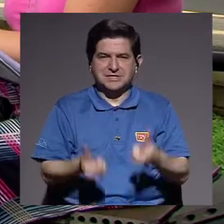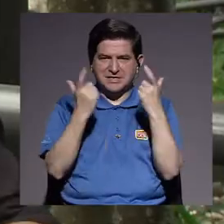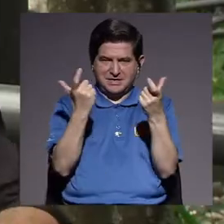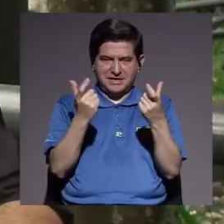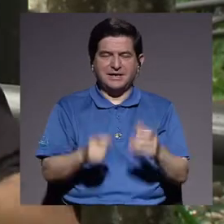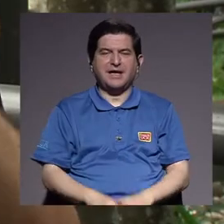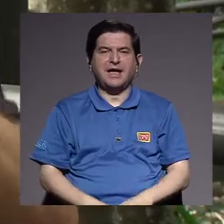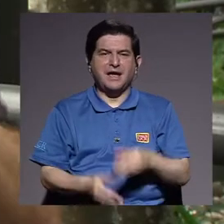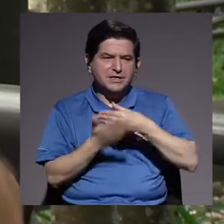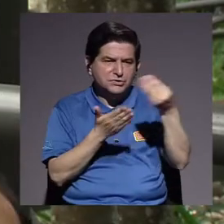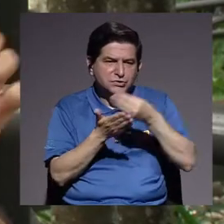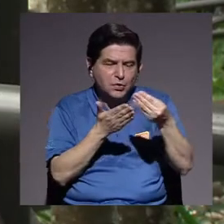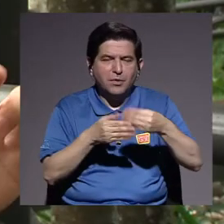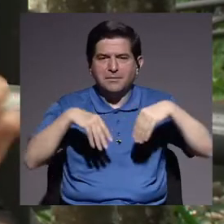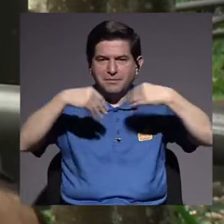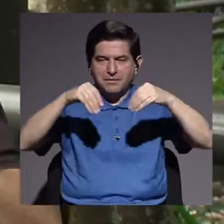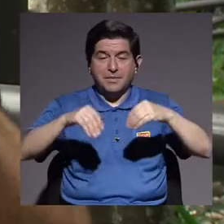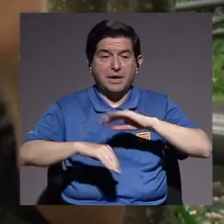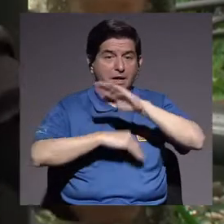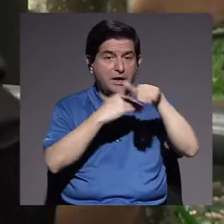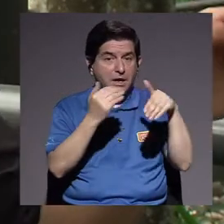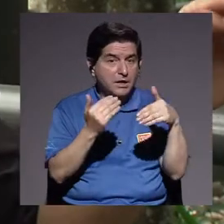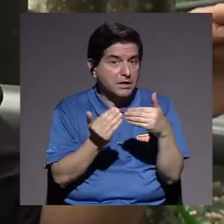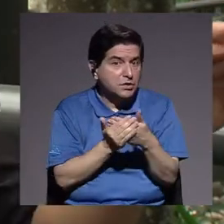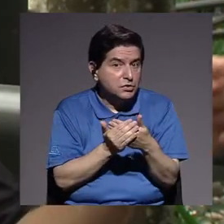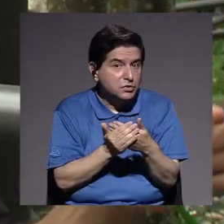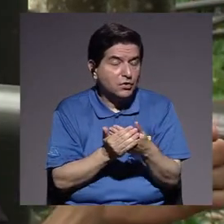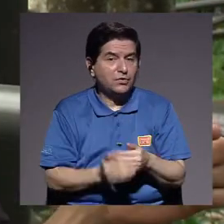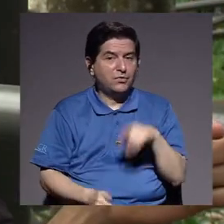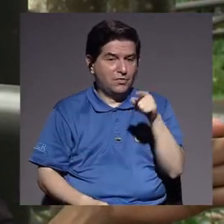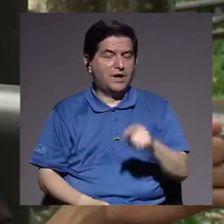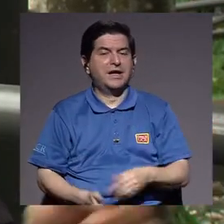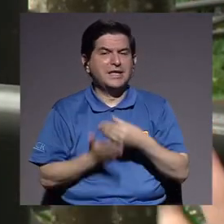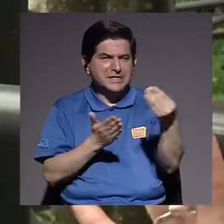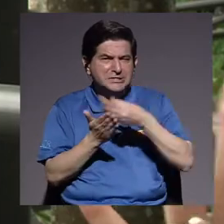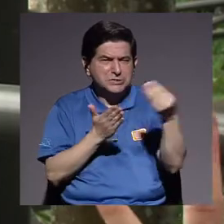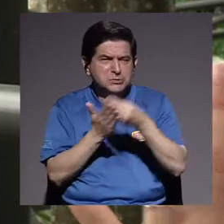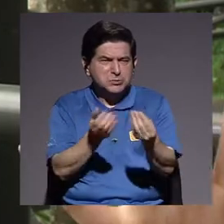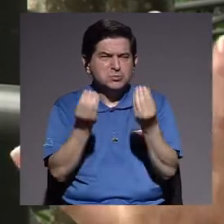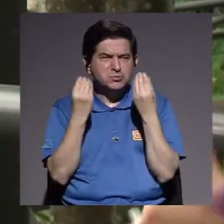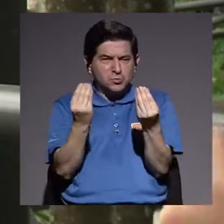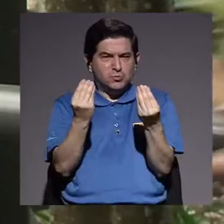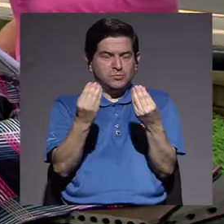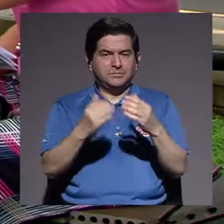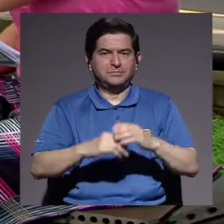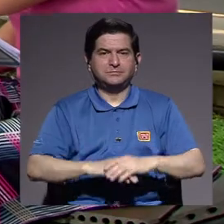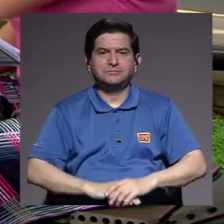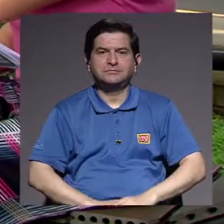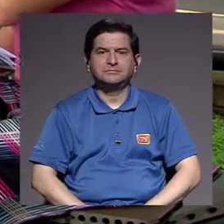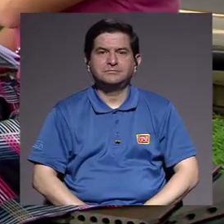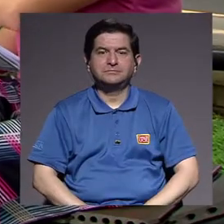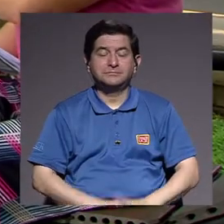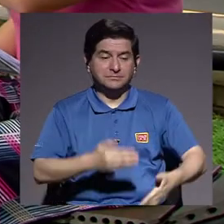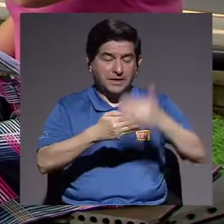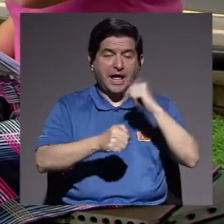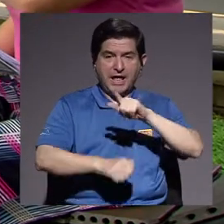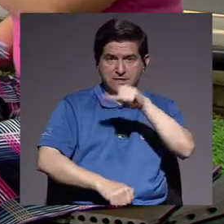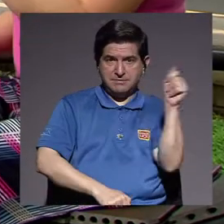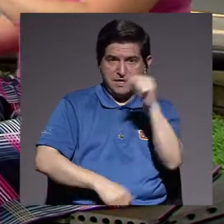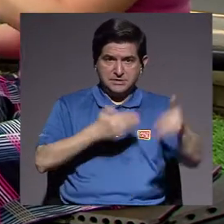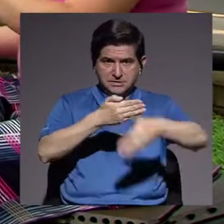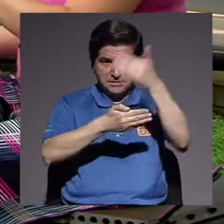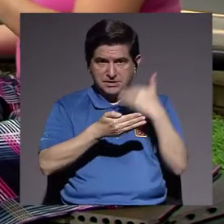y el consumo. Y no todo cualquier tipo de consumo, el consumismo, ¿verdad? Que hasta antes de hace unos meses atrás,